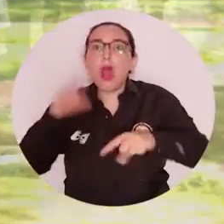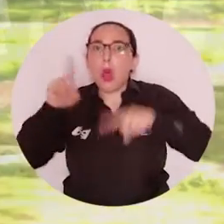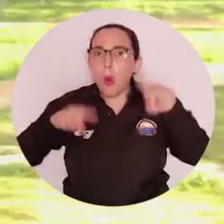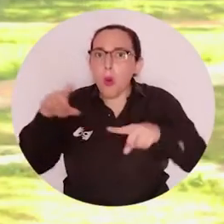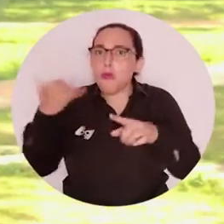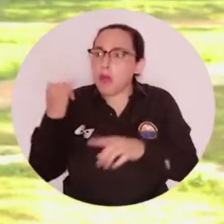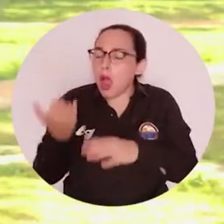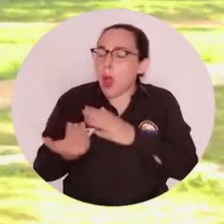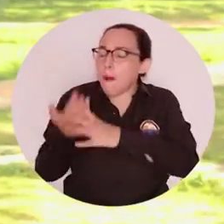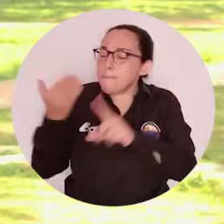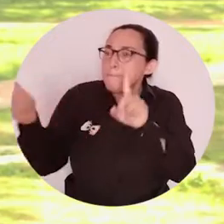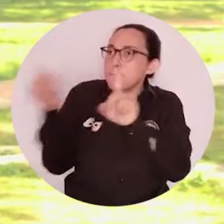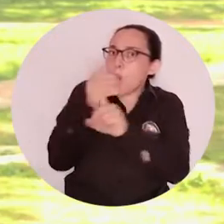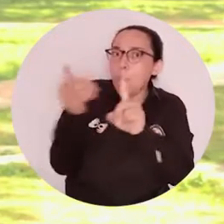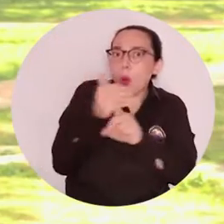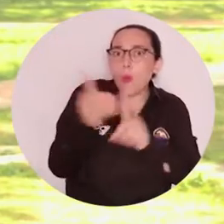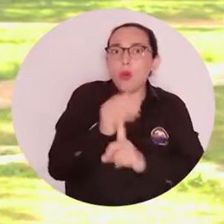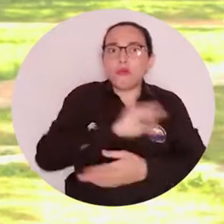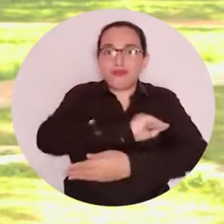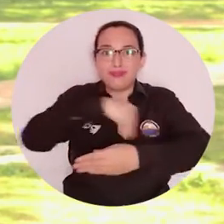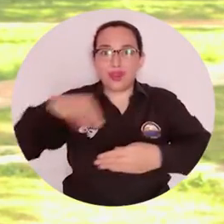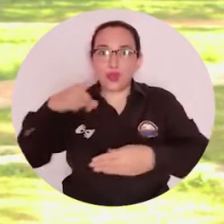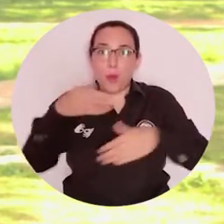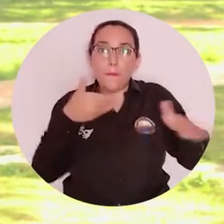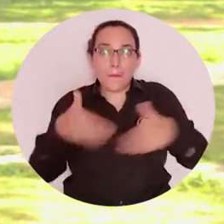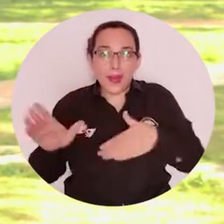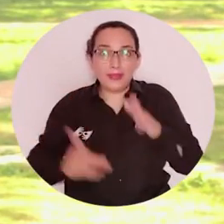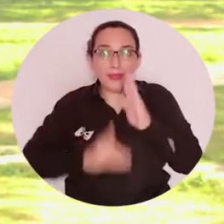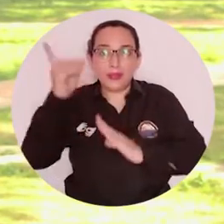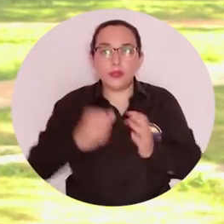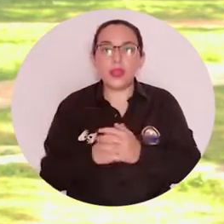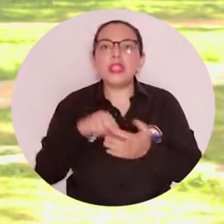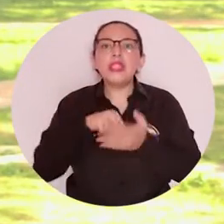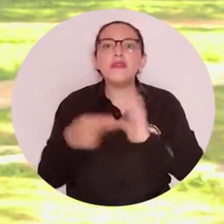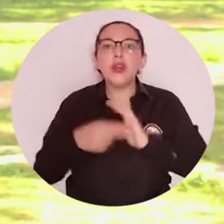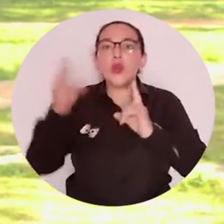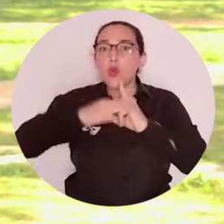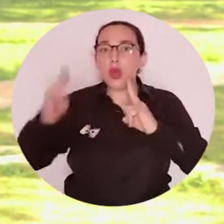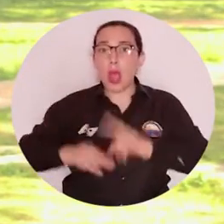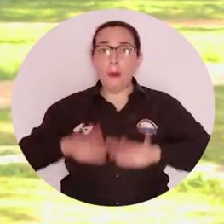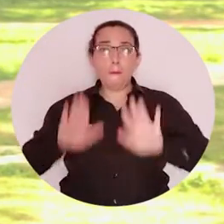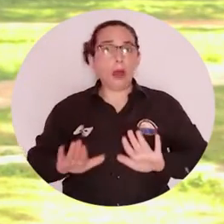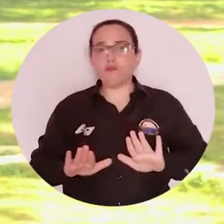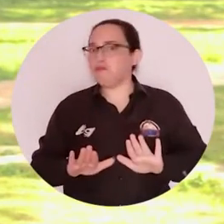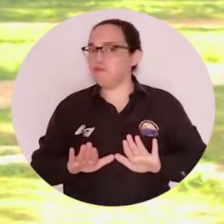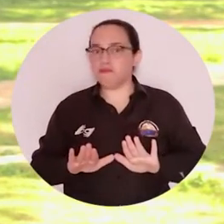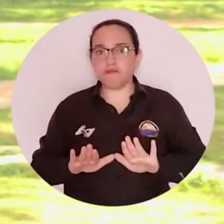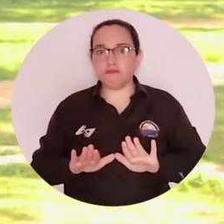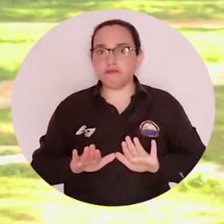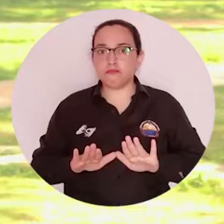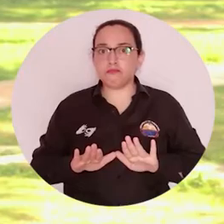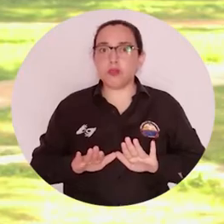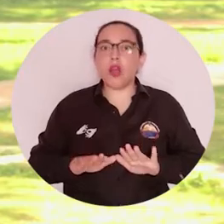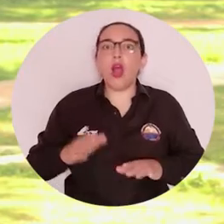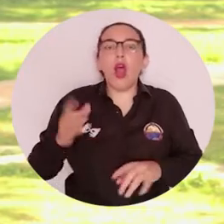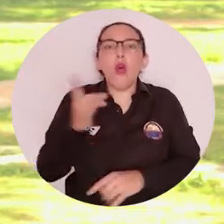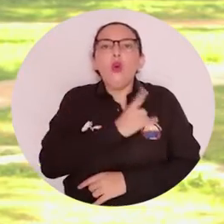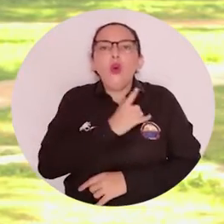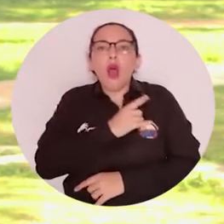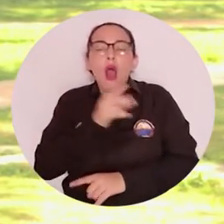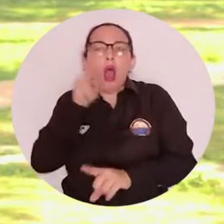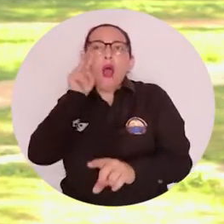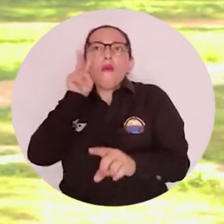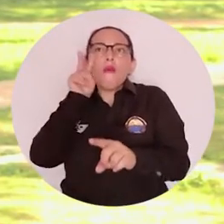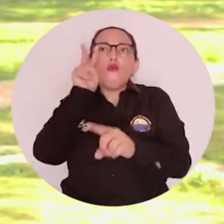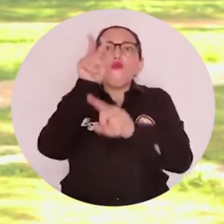Desarrollo, ya se han dado algunas victorias tempranas en ejecución del Plan de Desarrollo, lo cual indica que la universidad no se detiene, sino que por el